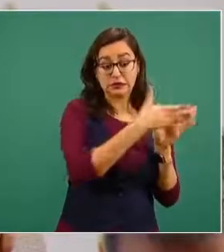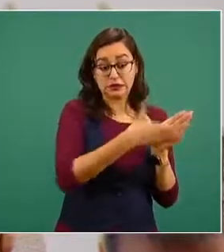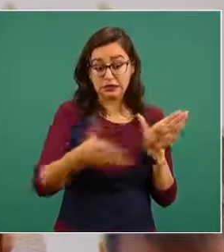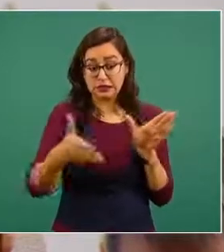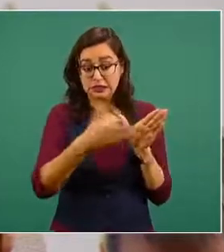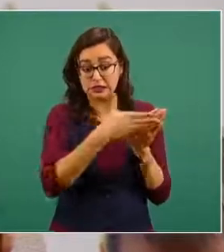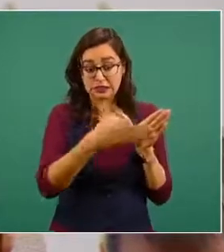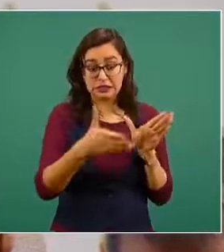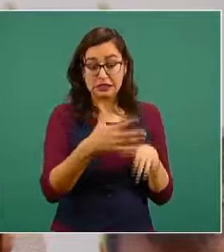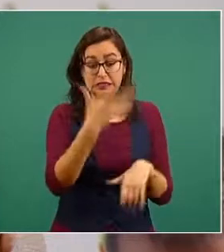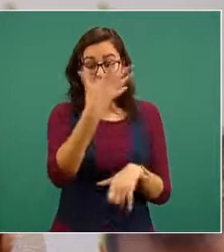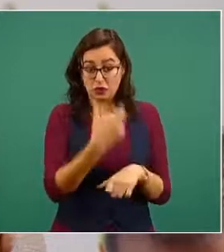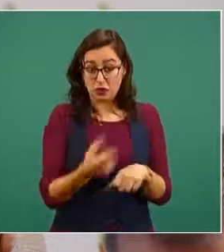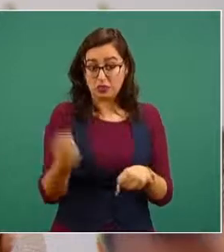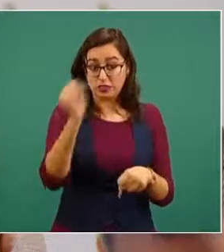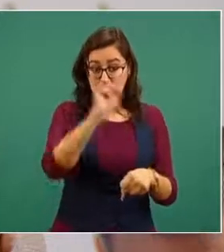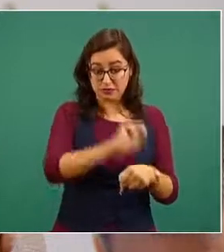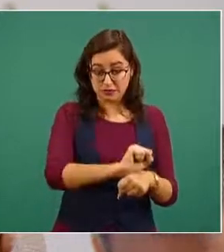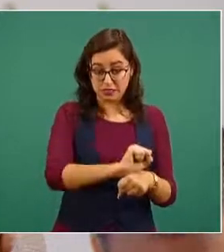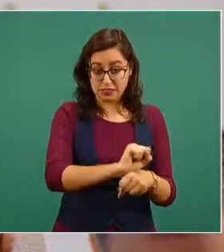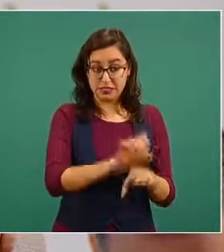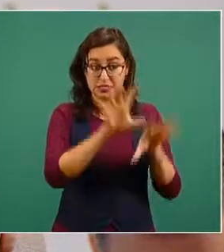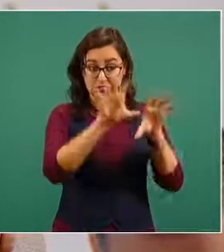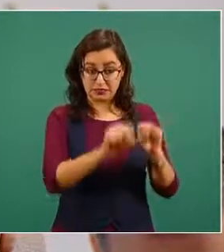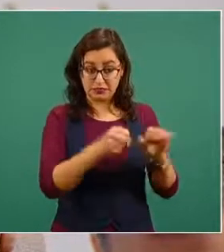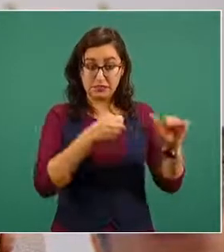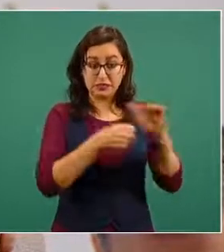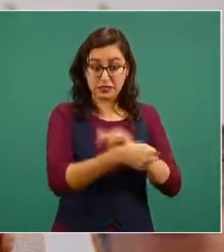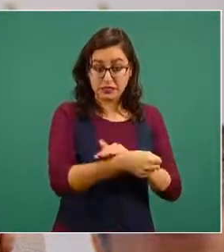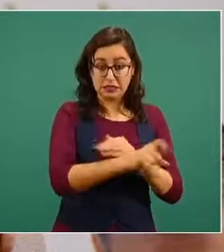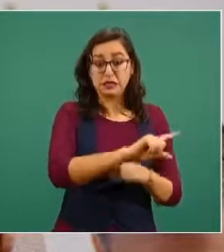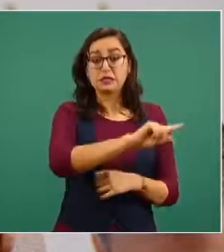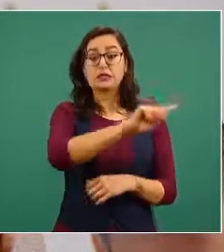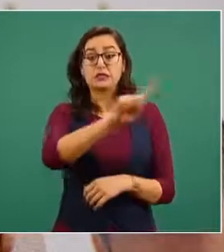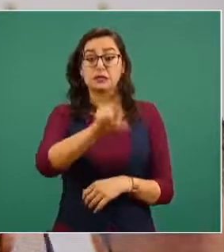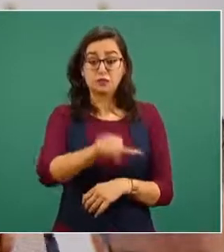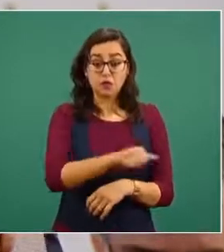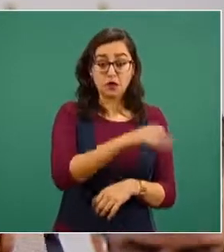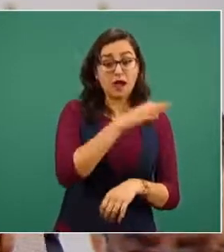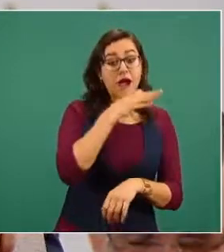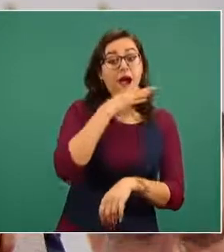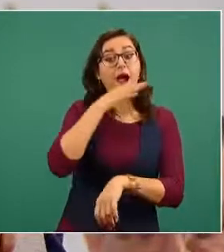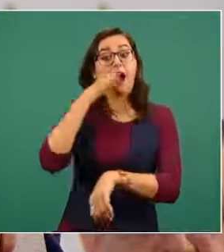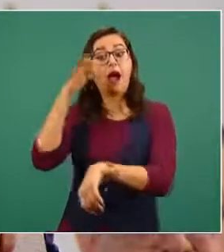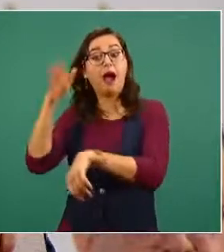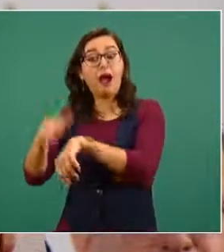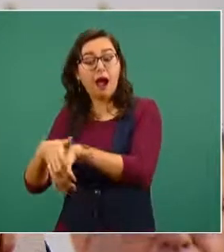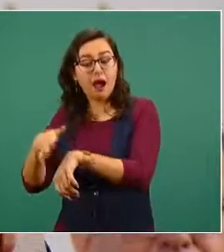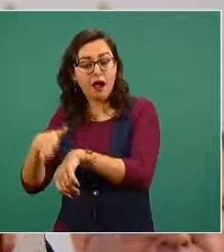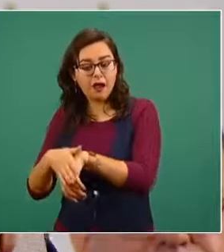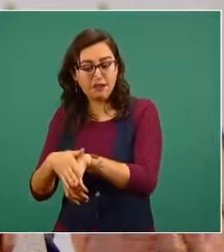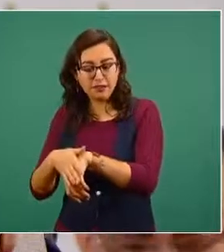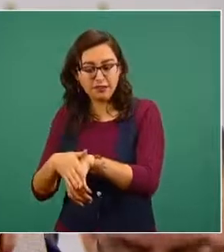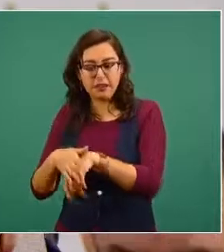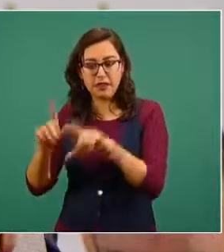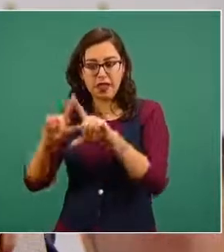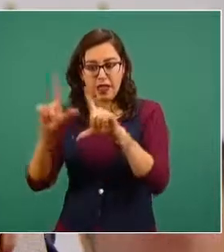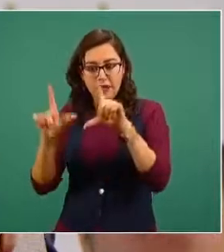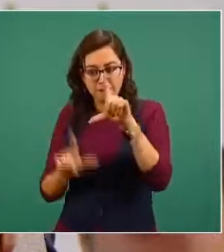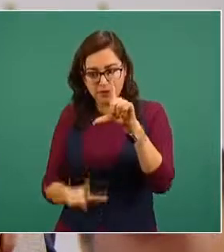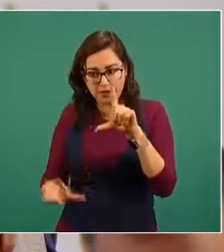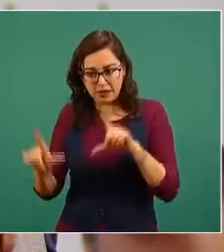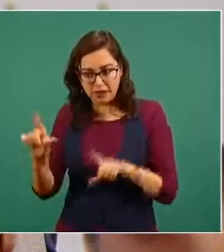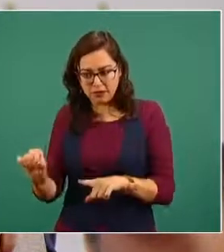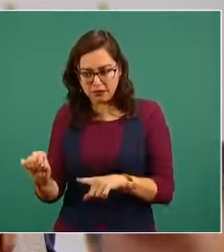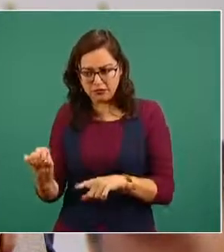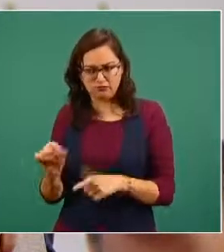informada sobre el procedimiento, la Fiscalía General de la República solicitó y recibió